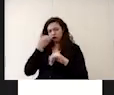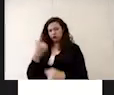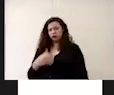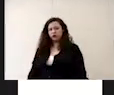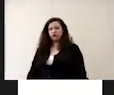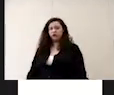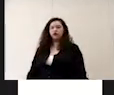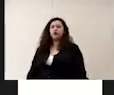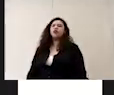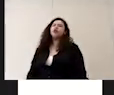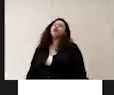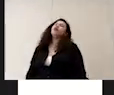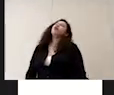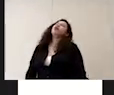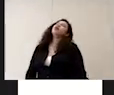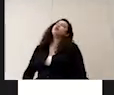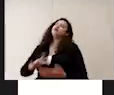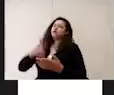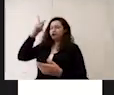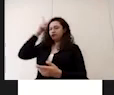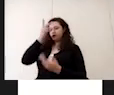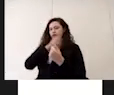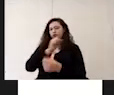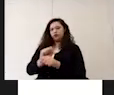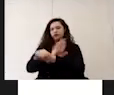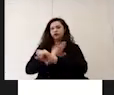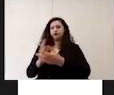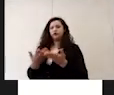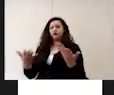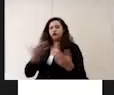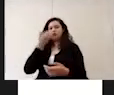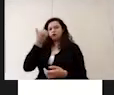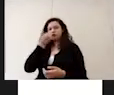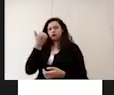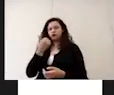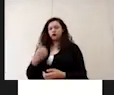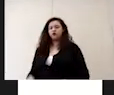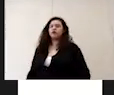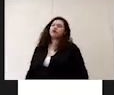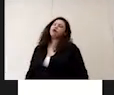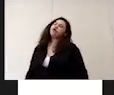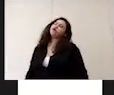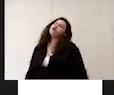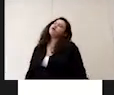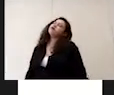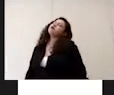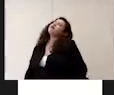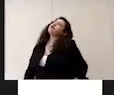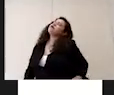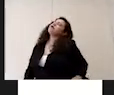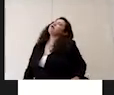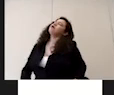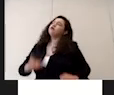el apoyo psicoemocional en esta parte hacia los alumnos es muy importante debido